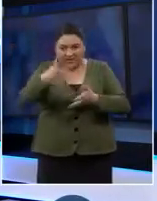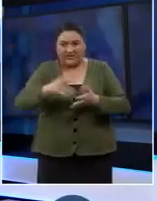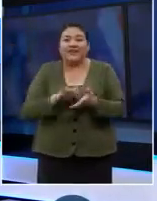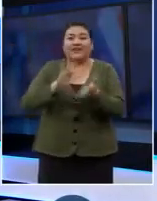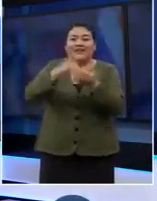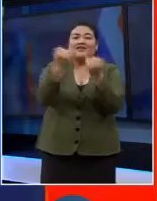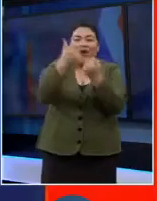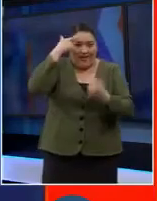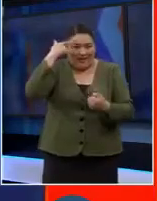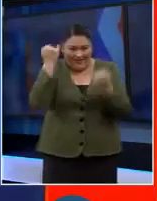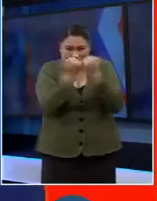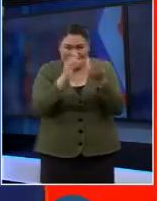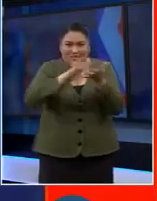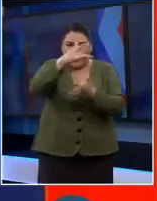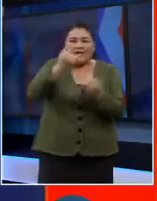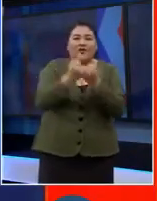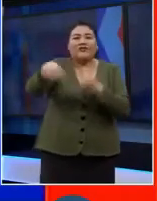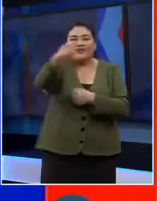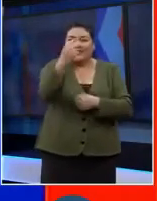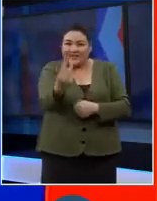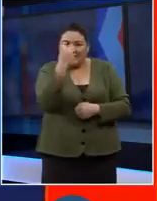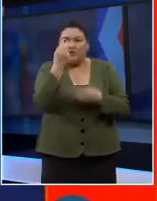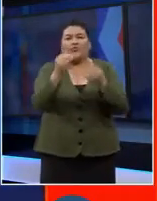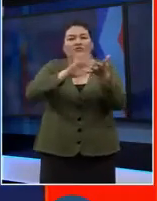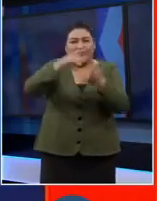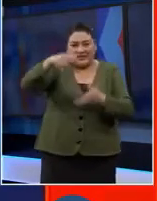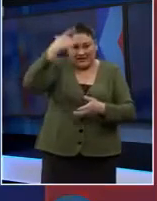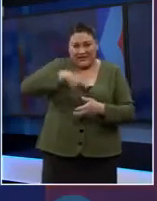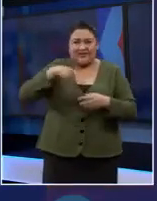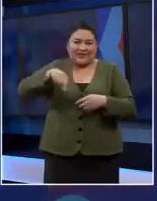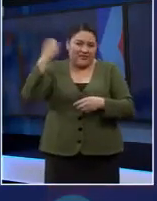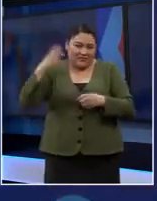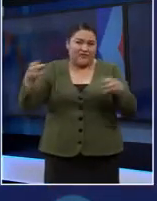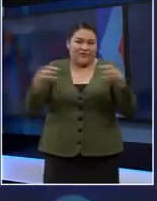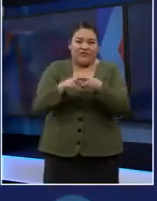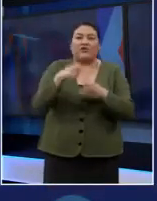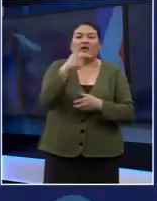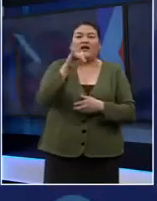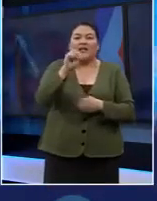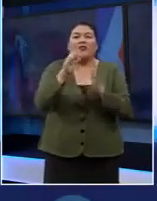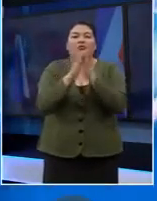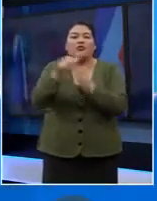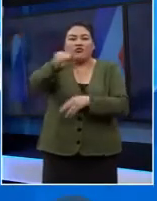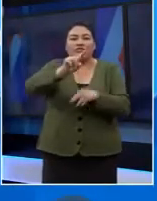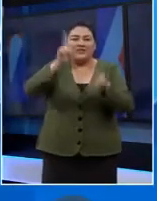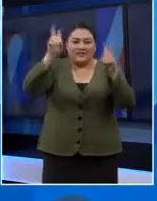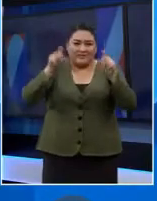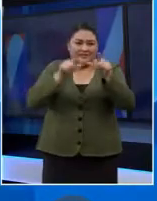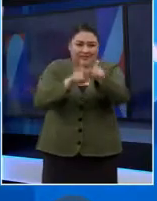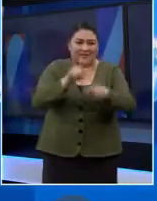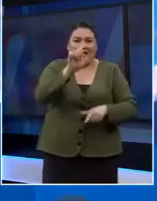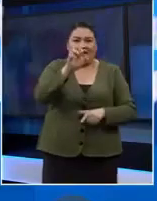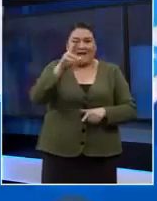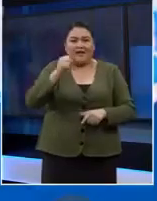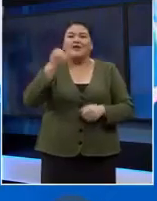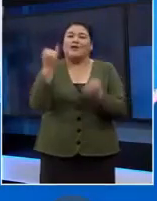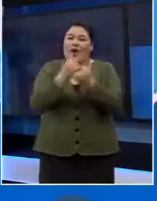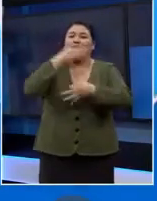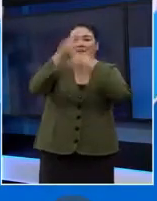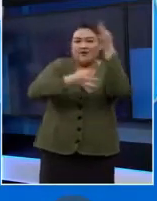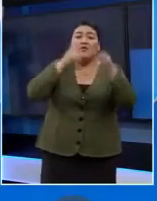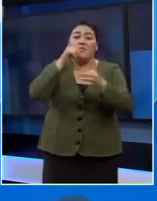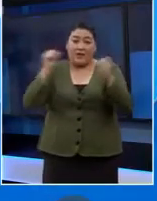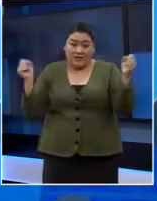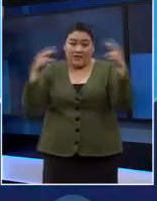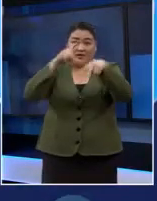Gracias también a ti, Gaby, y gracias sobre todo a ustedes por habernos acompañado esta noche en Foro Global. Soy Genaro Lozano, te invito ahora a que continúes con Erick Camacho y las noticias y yo te espero